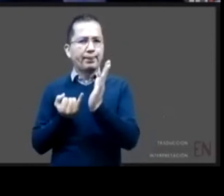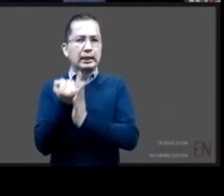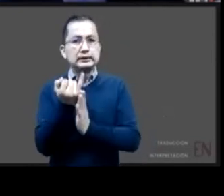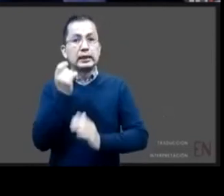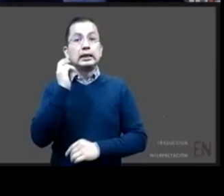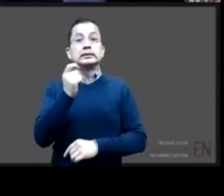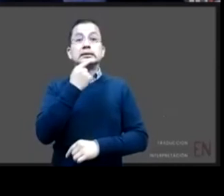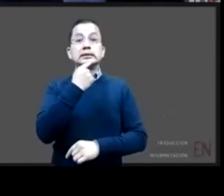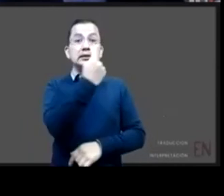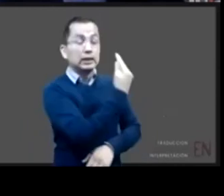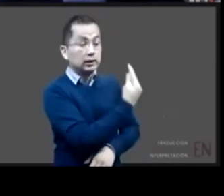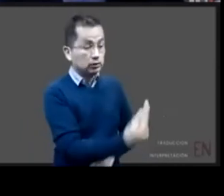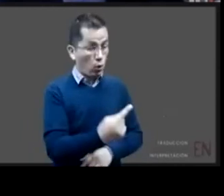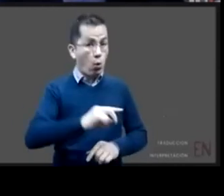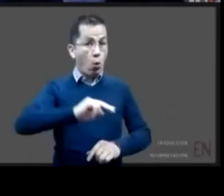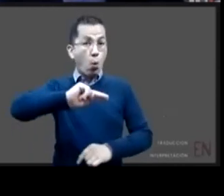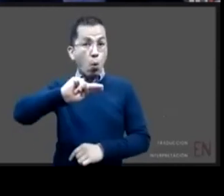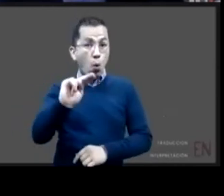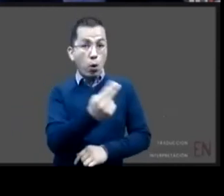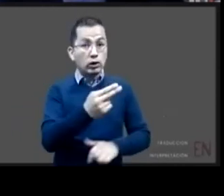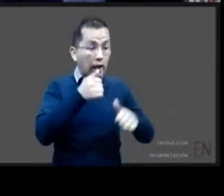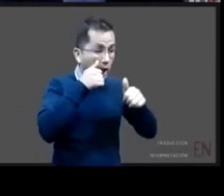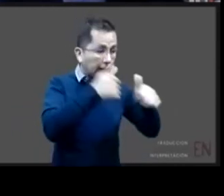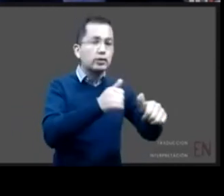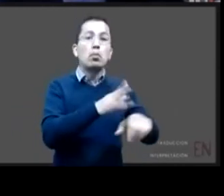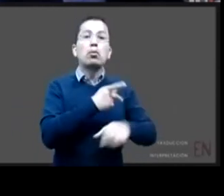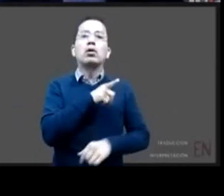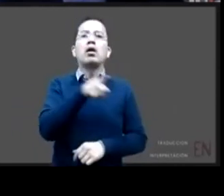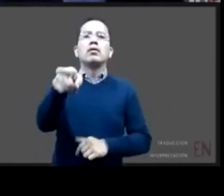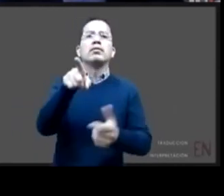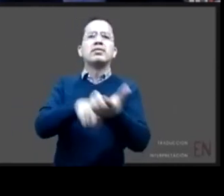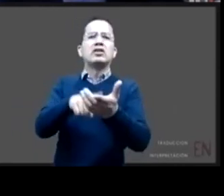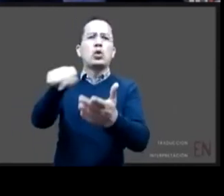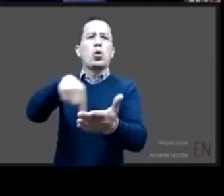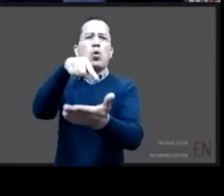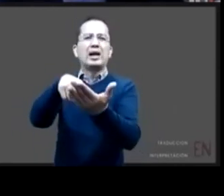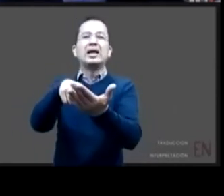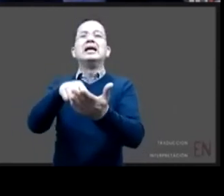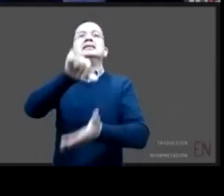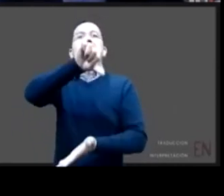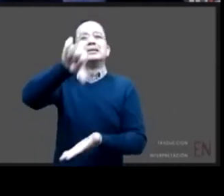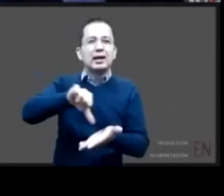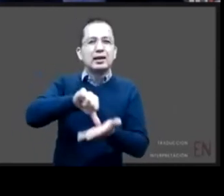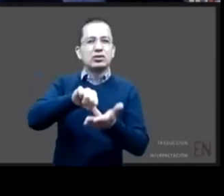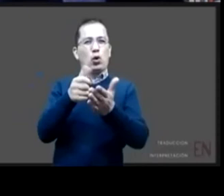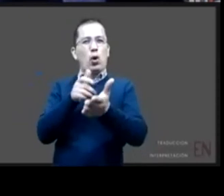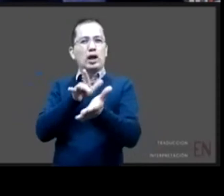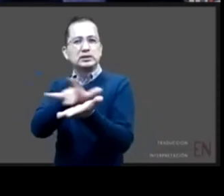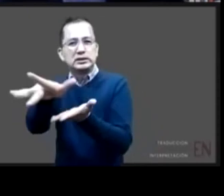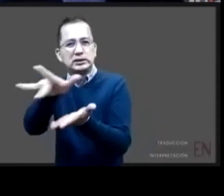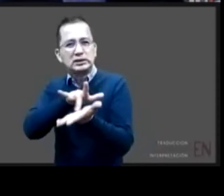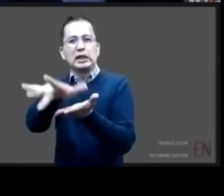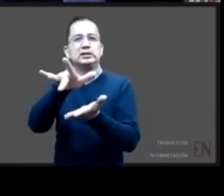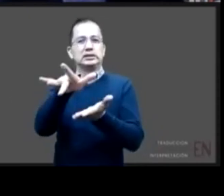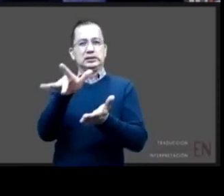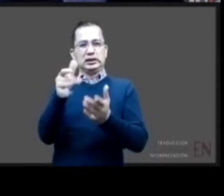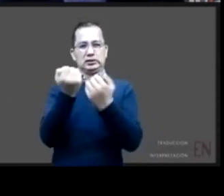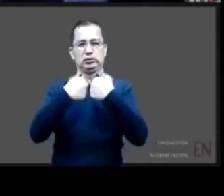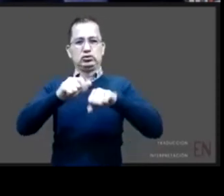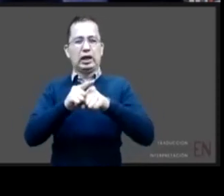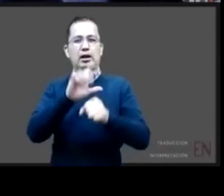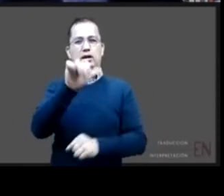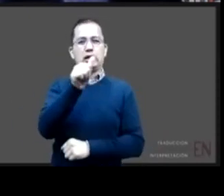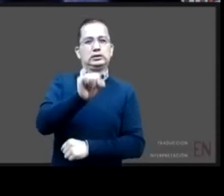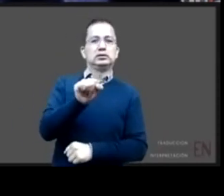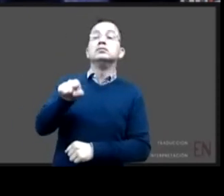niños que se encontraban en los centros de asistencia social no se contaba con un registro que nos permitiese identificar el